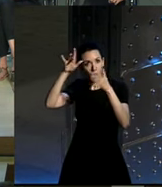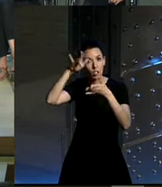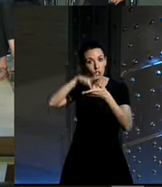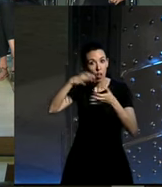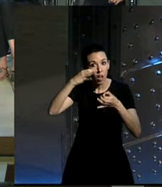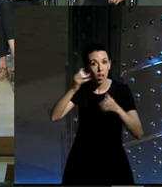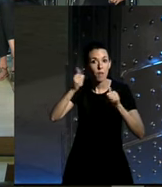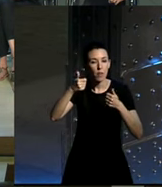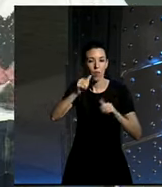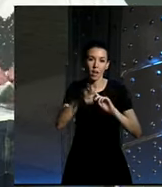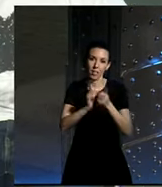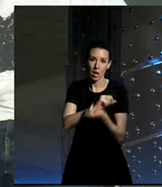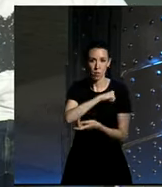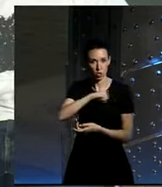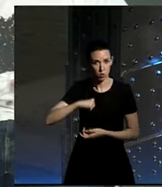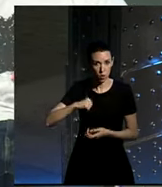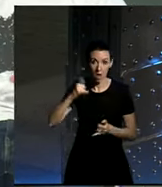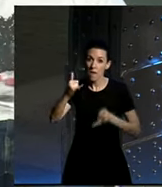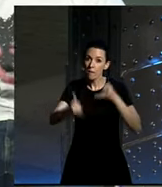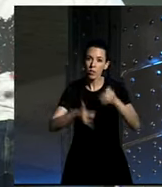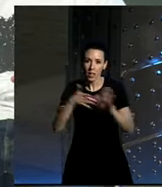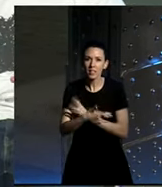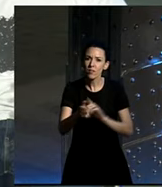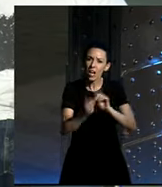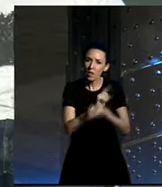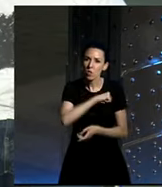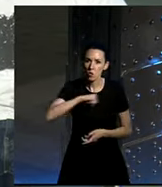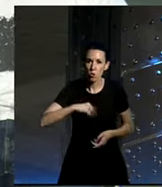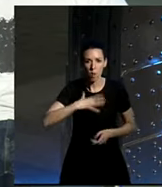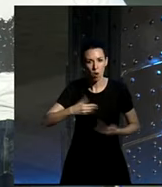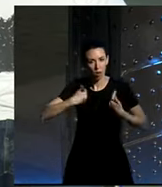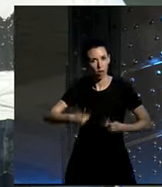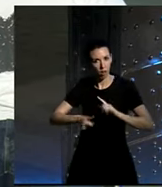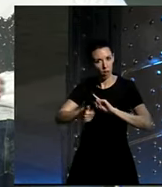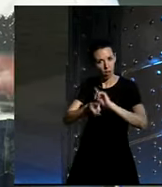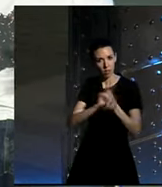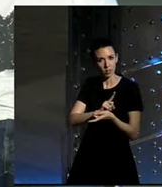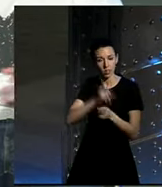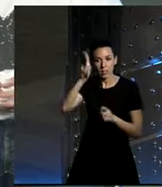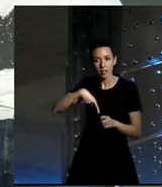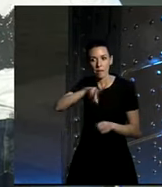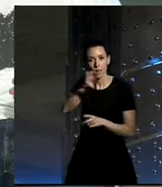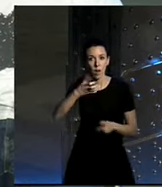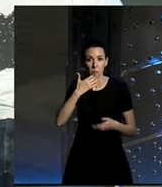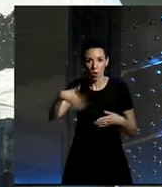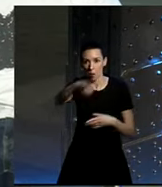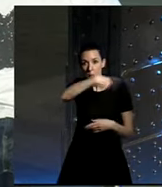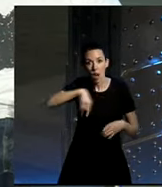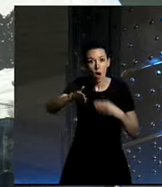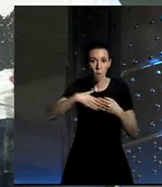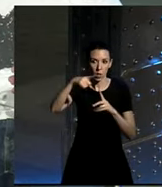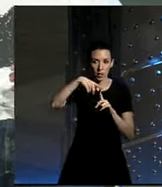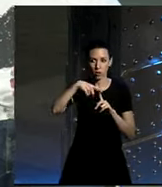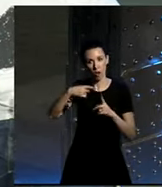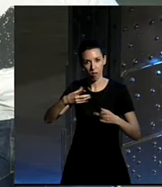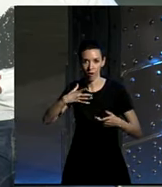individuales y la bicicleta es un pequeño cambio individual que te transforma mucho individualmente y que luego en el futuro hará que la puerta a Toledo sea un lugar bastante más